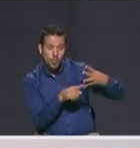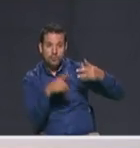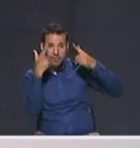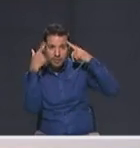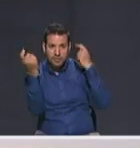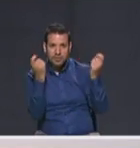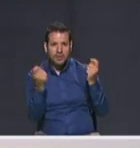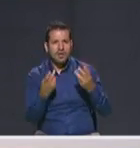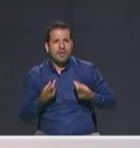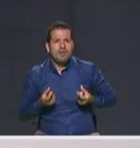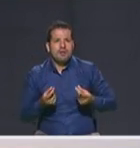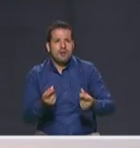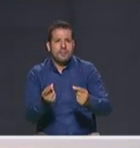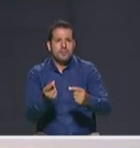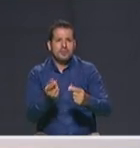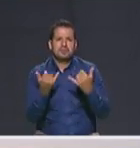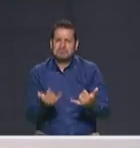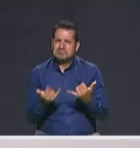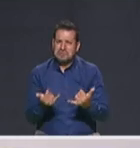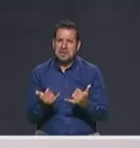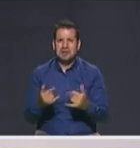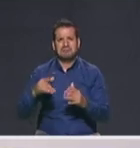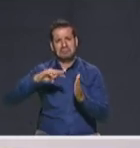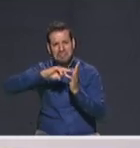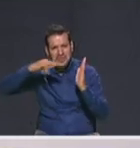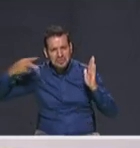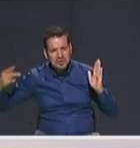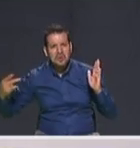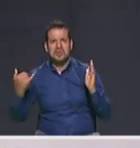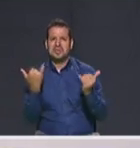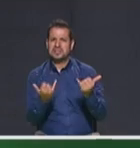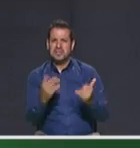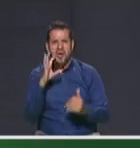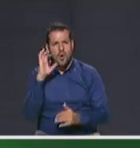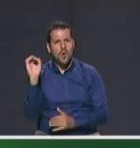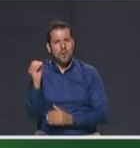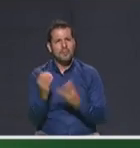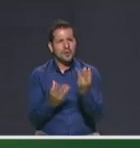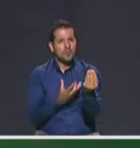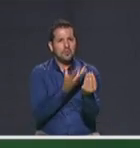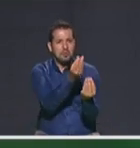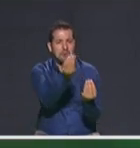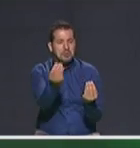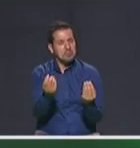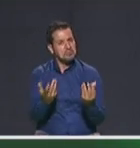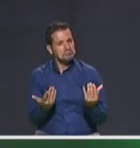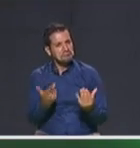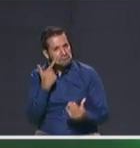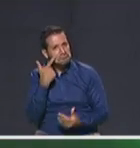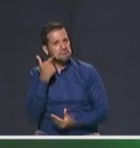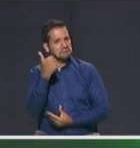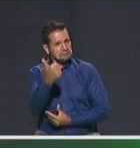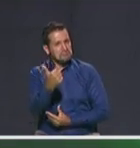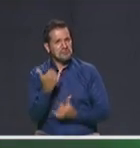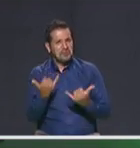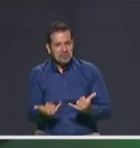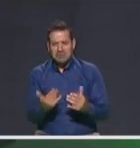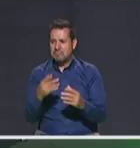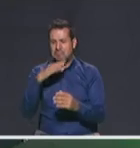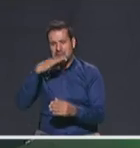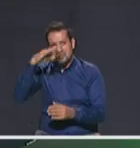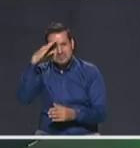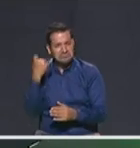revisa rápidamente es algo que ya se está haciendo. Ya hay tecnología, ya hay refuerzo de hombres. De hecho, Medellín es de las ciudades que más pie de fuerza tiene. Ya